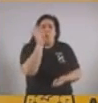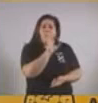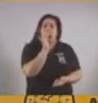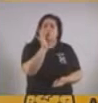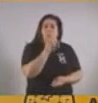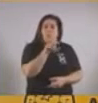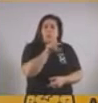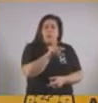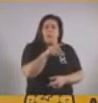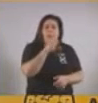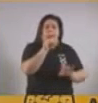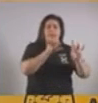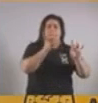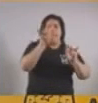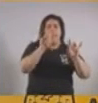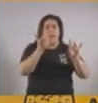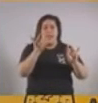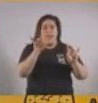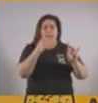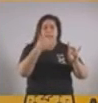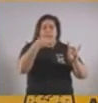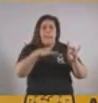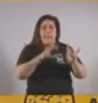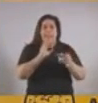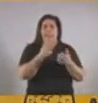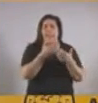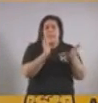de poder elegir, de poder ser libres.